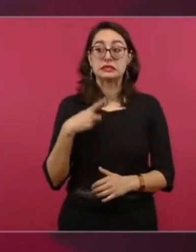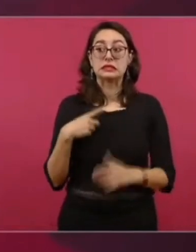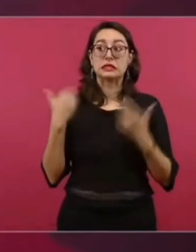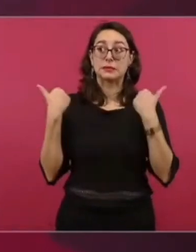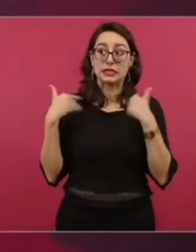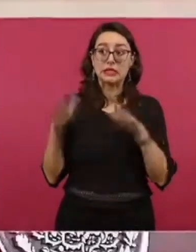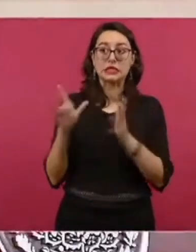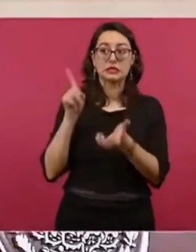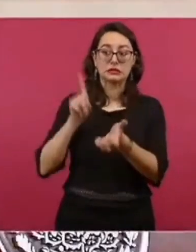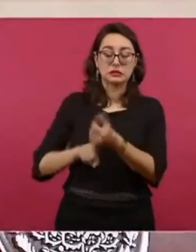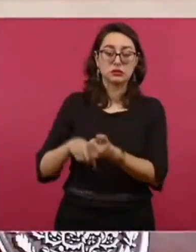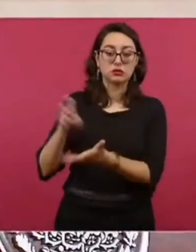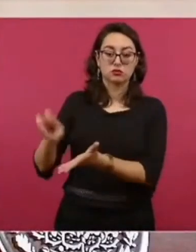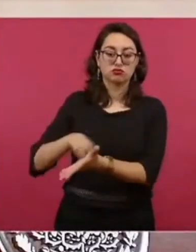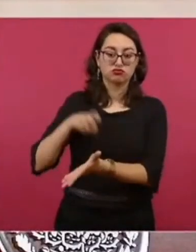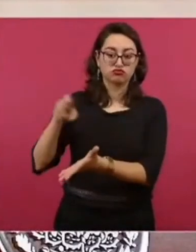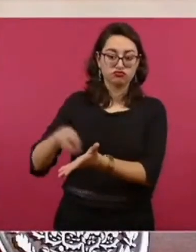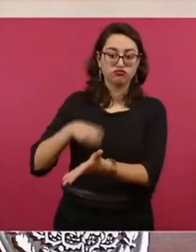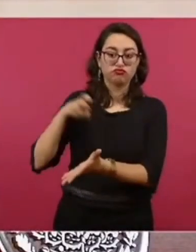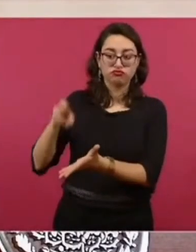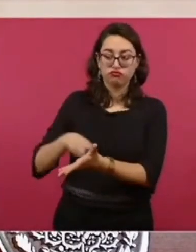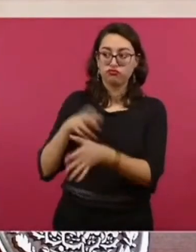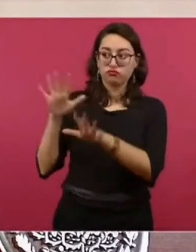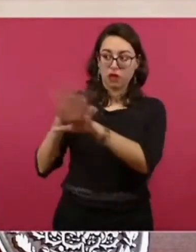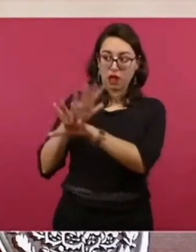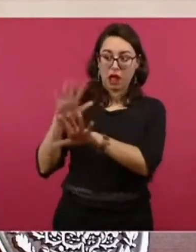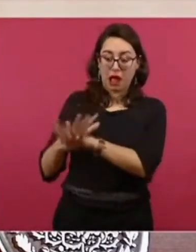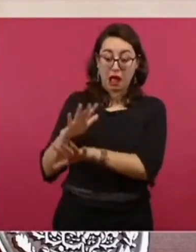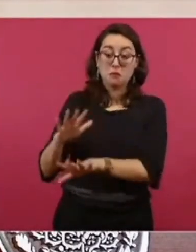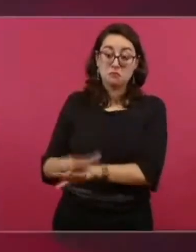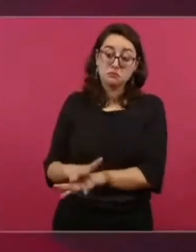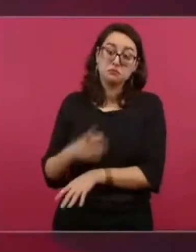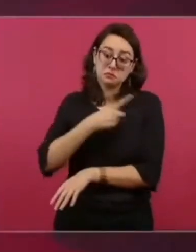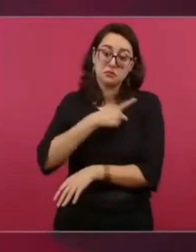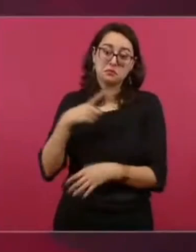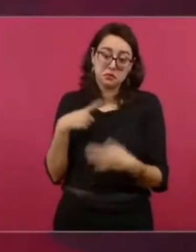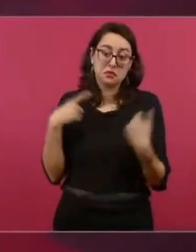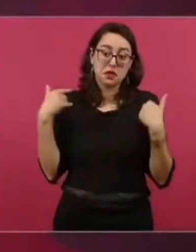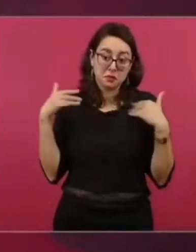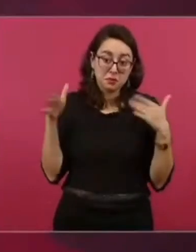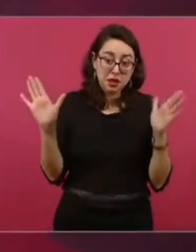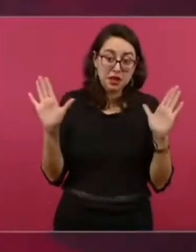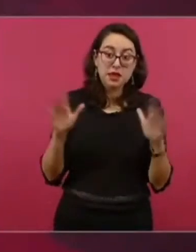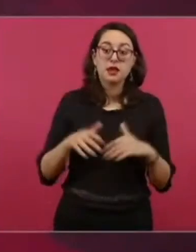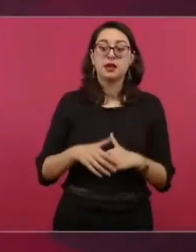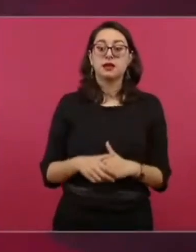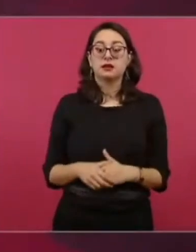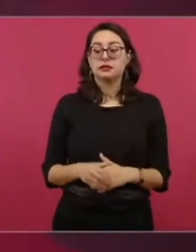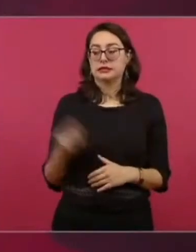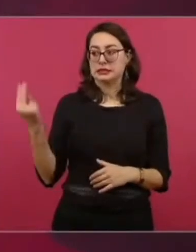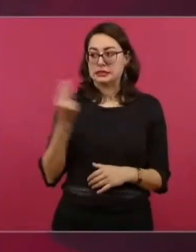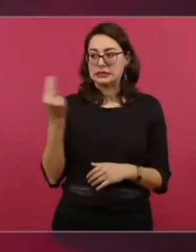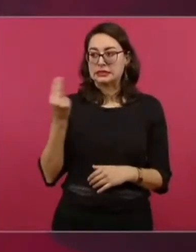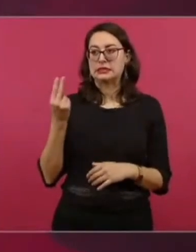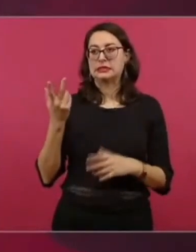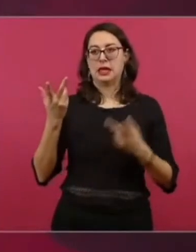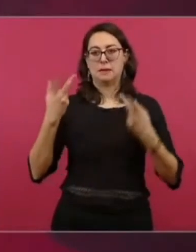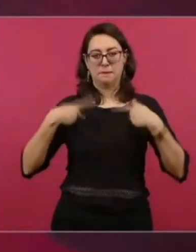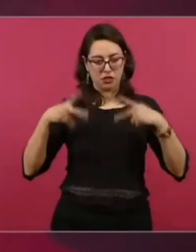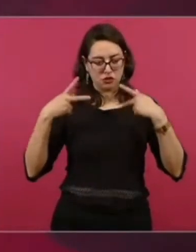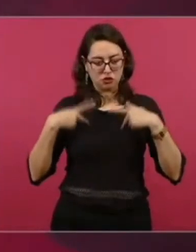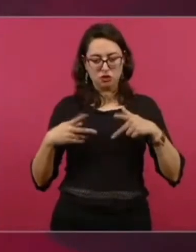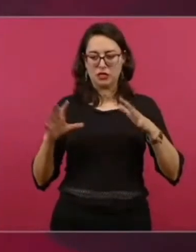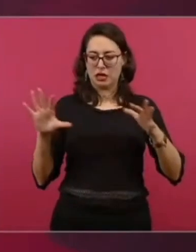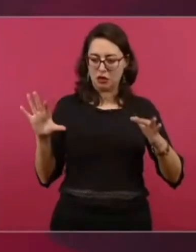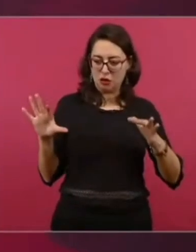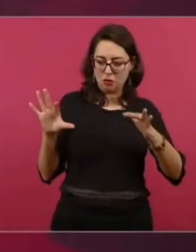que se acercara más a la gente, más al pueblo,